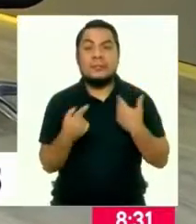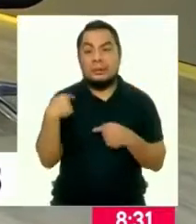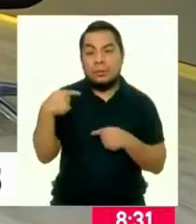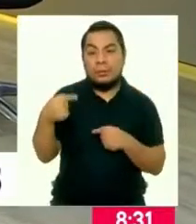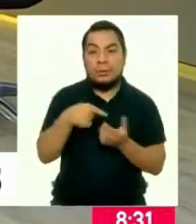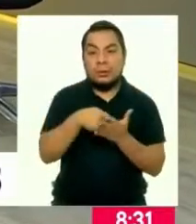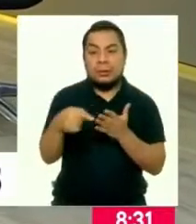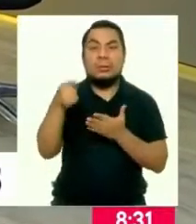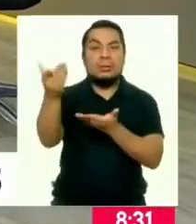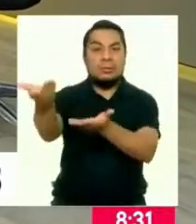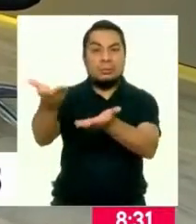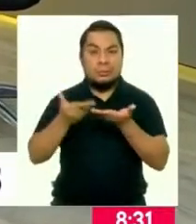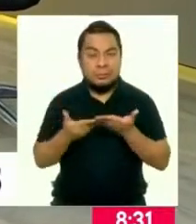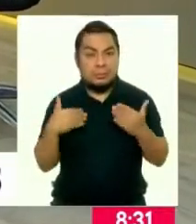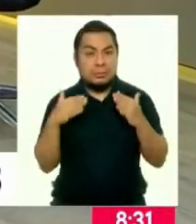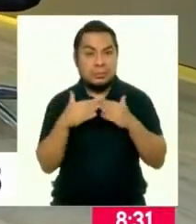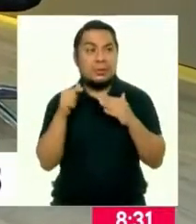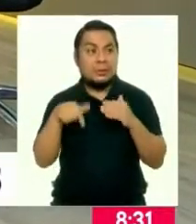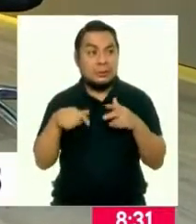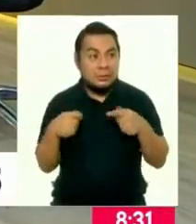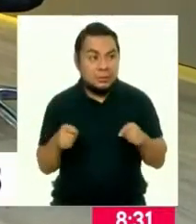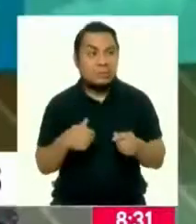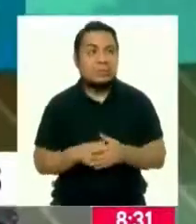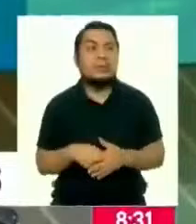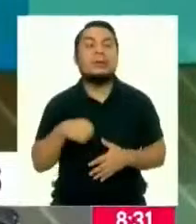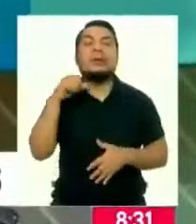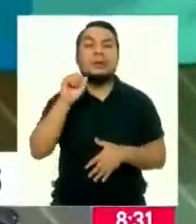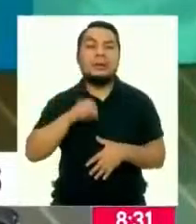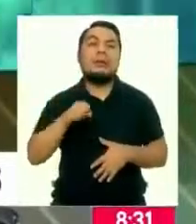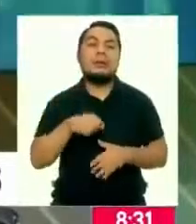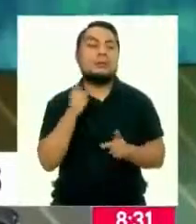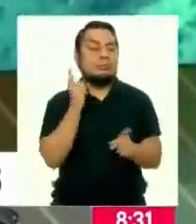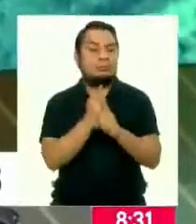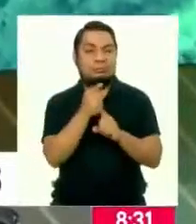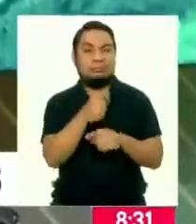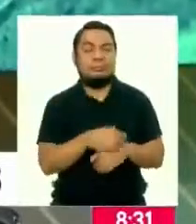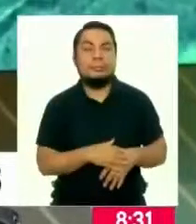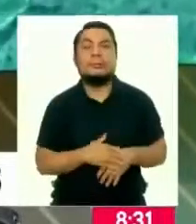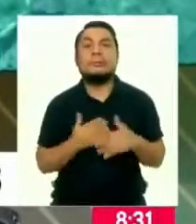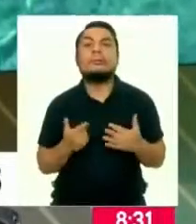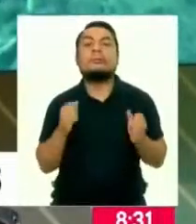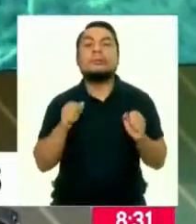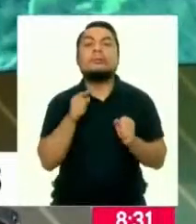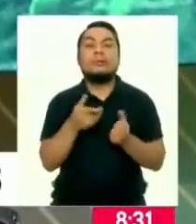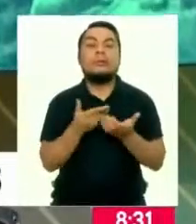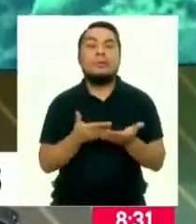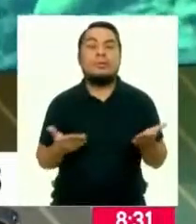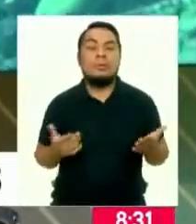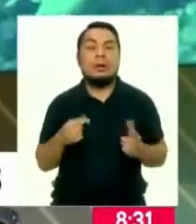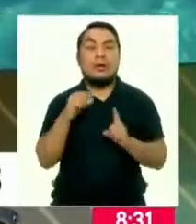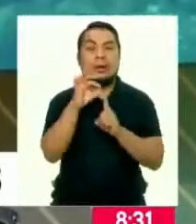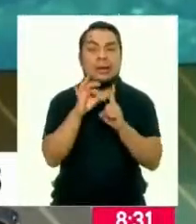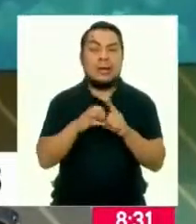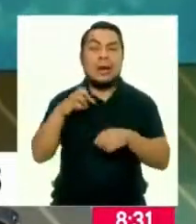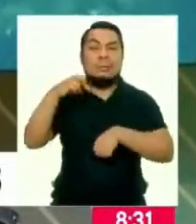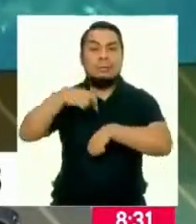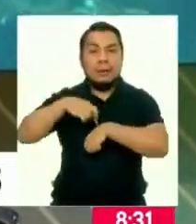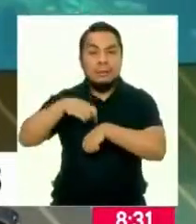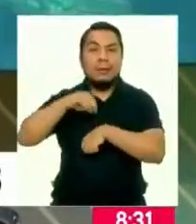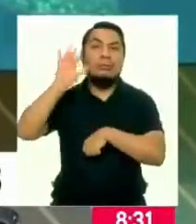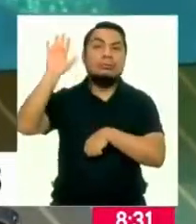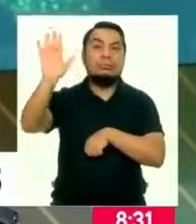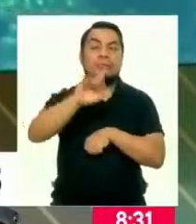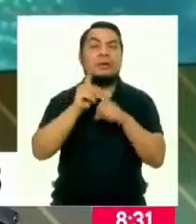pocos días, tener disponible este producto? ¿De eso se trata? Exacto, exacto. O sea, tenemos estos productos, la quinoa, la papa nativa,